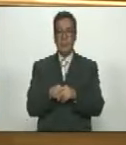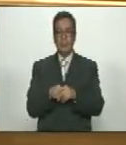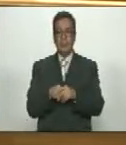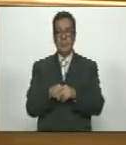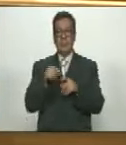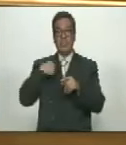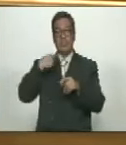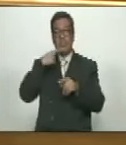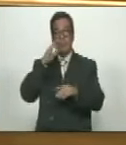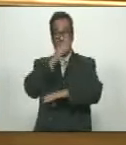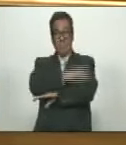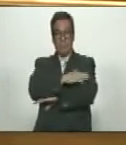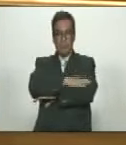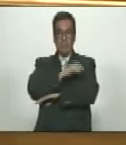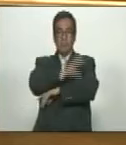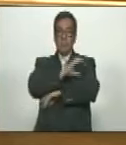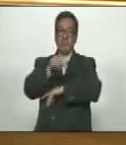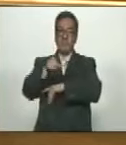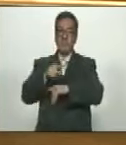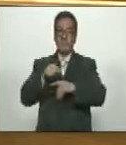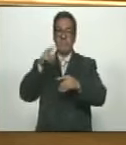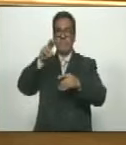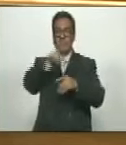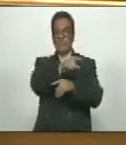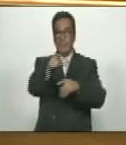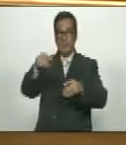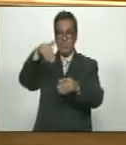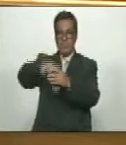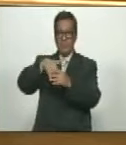Si así se comporta con el subsecretario, ¿cómo será con sus votantes?